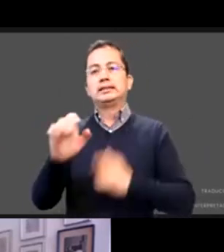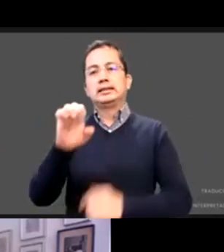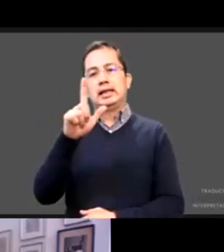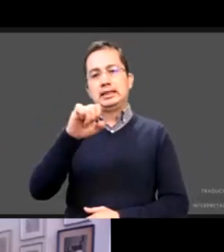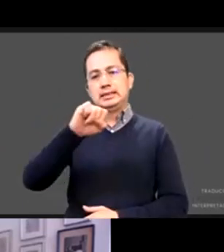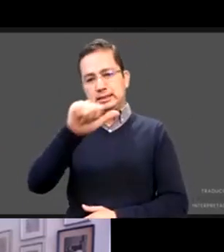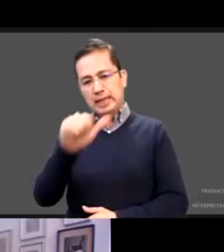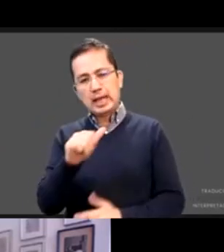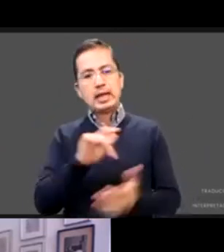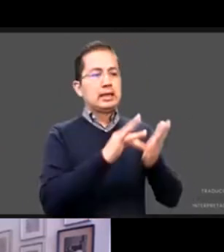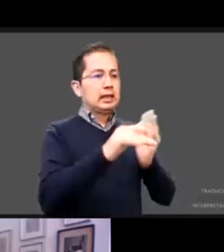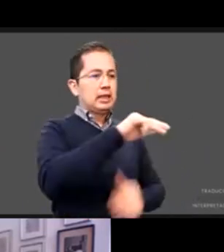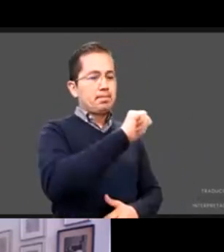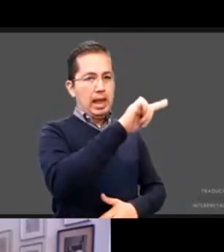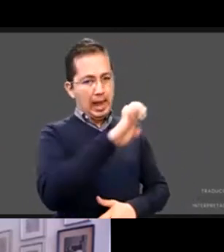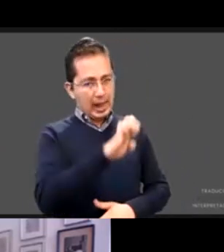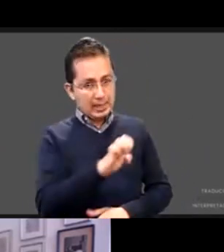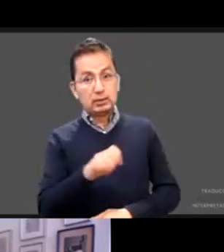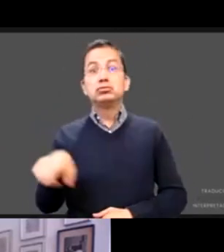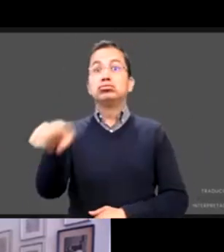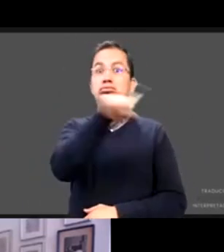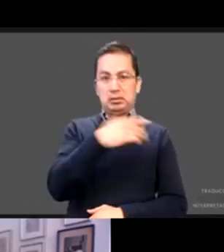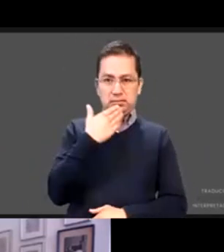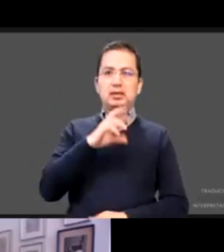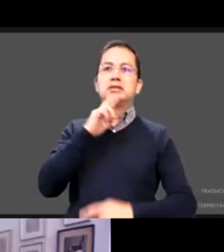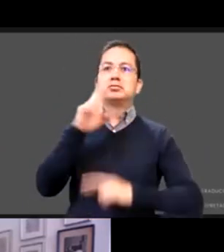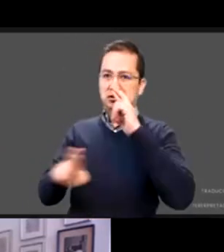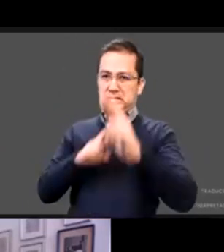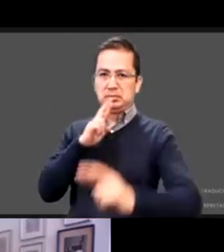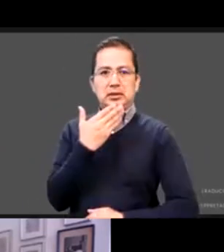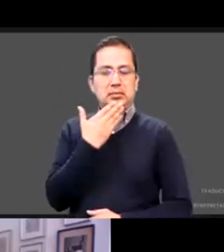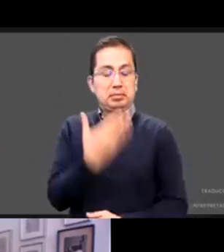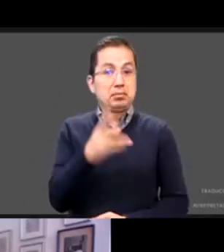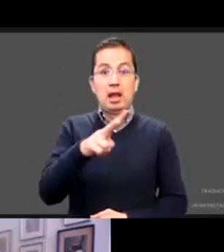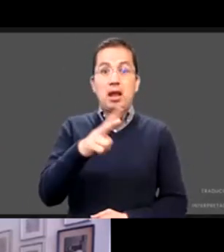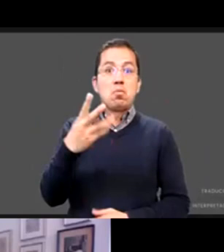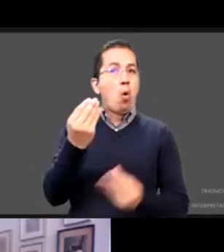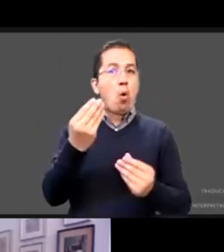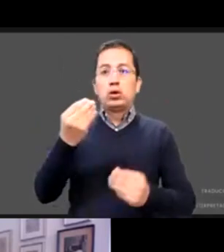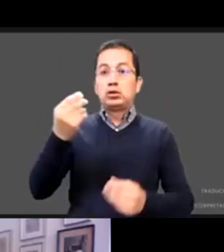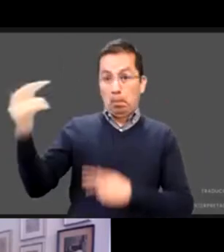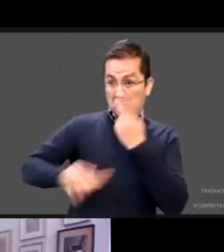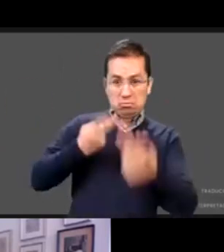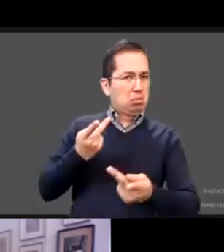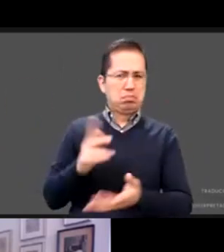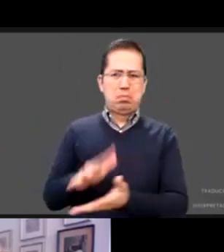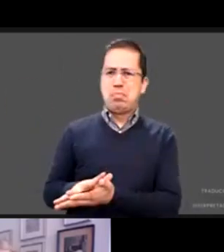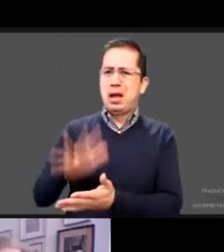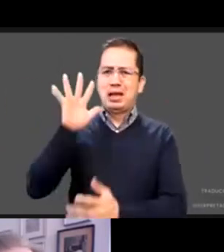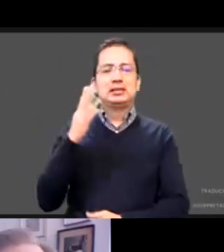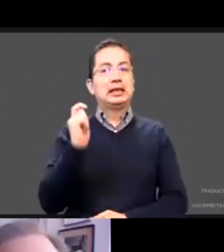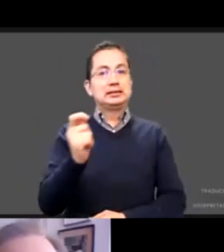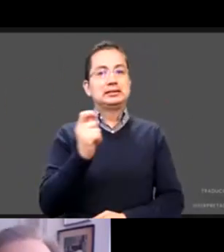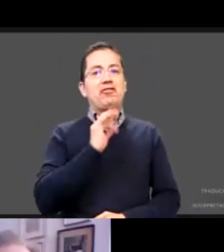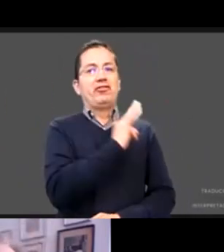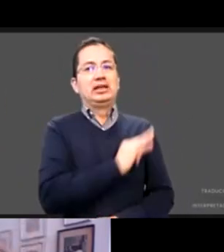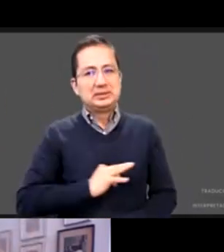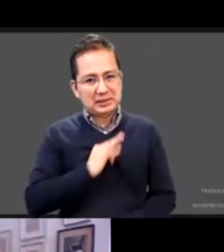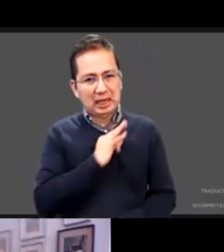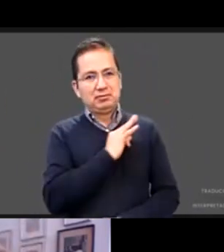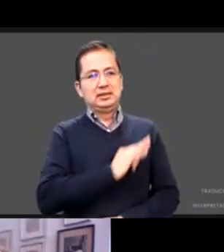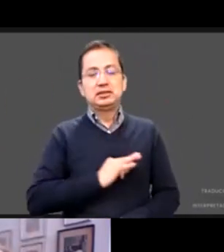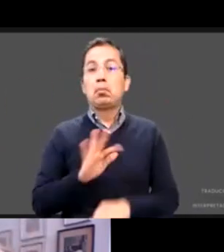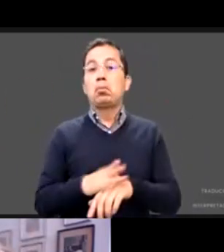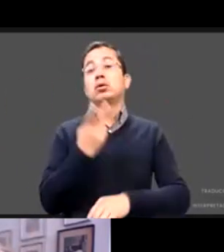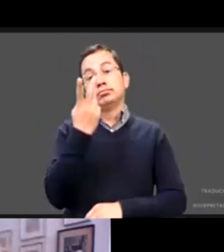preguntas sino que lo que hemos recibido en realidad son felicitaciones de verdad por la importancia por